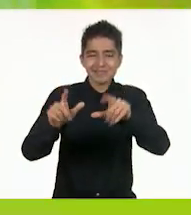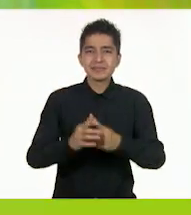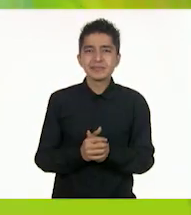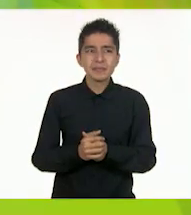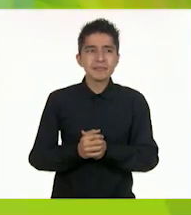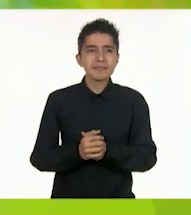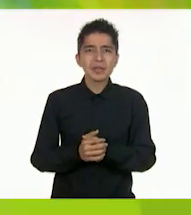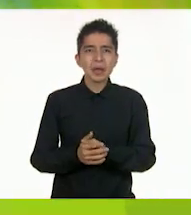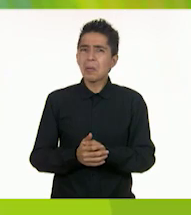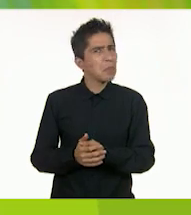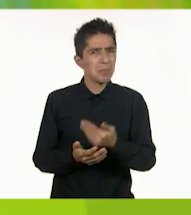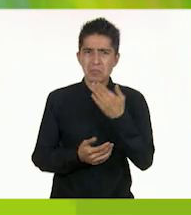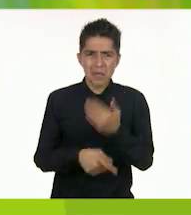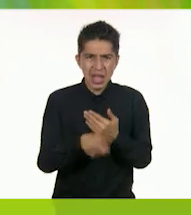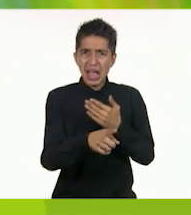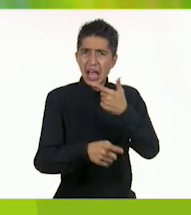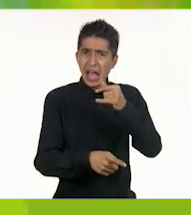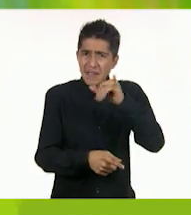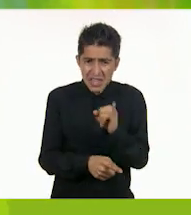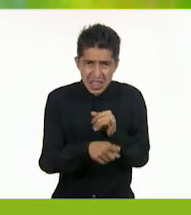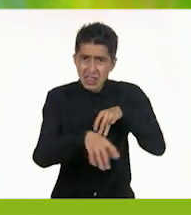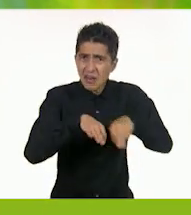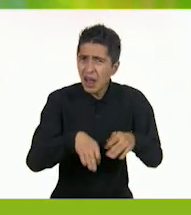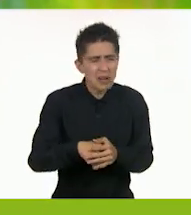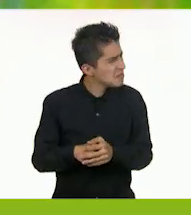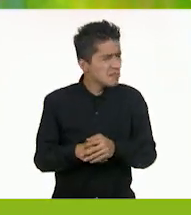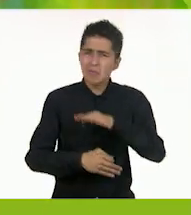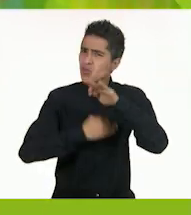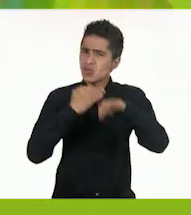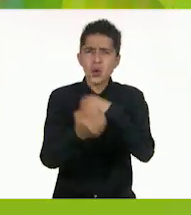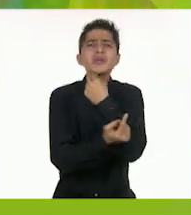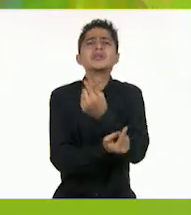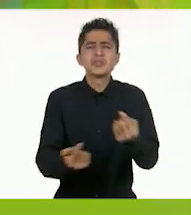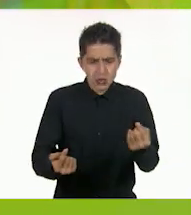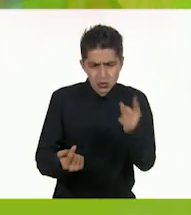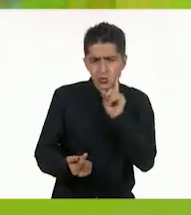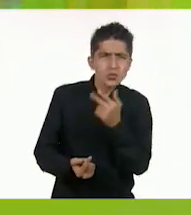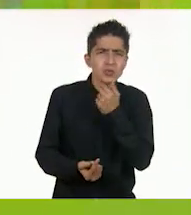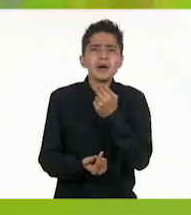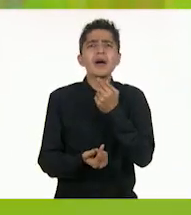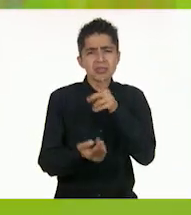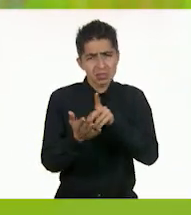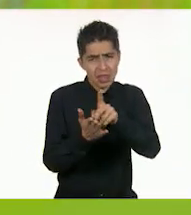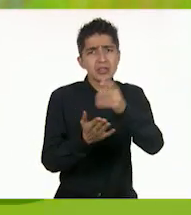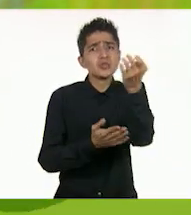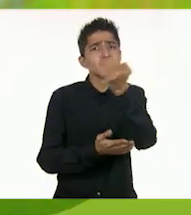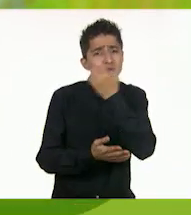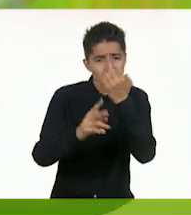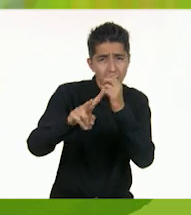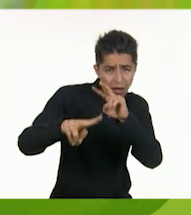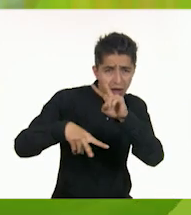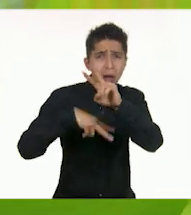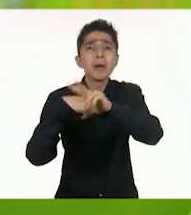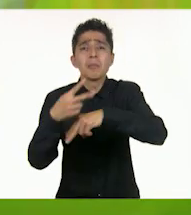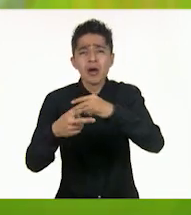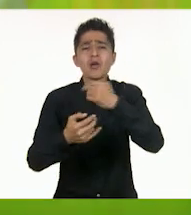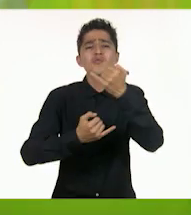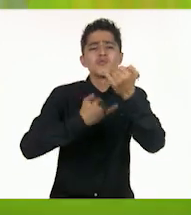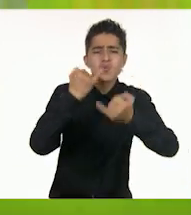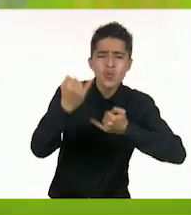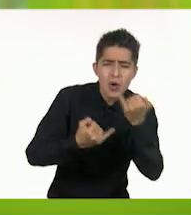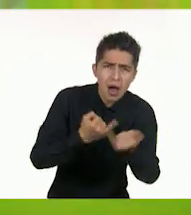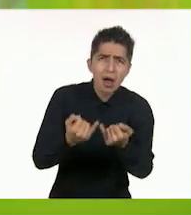No está bien que Gaby trabaje. Todos los niños tienen derecho a ir a la escuela y jugar.